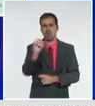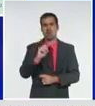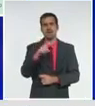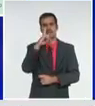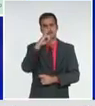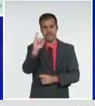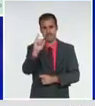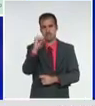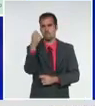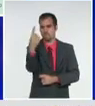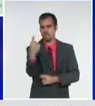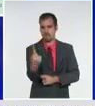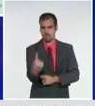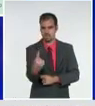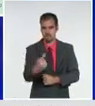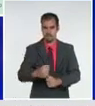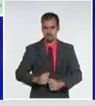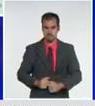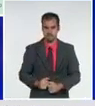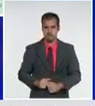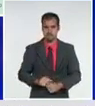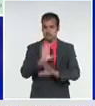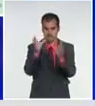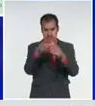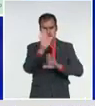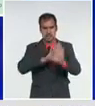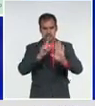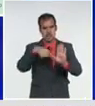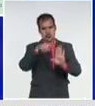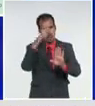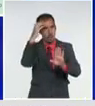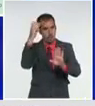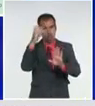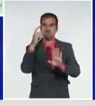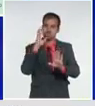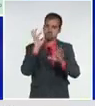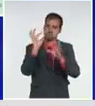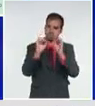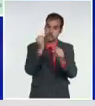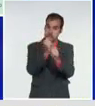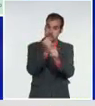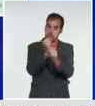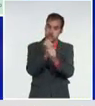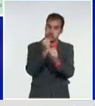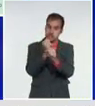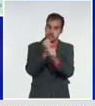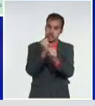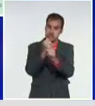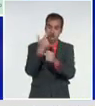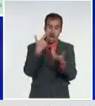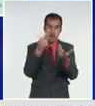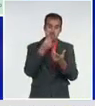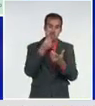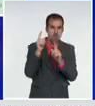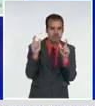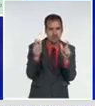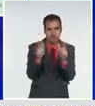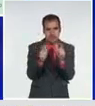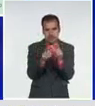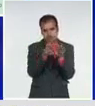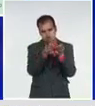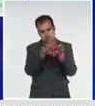Su consejo de defensa, sus organismos, sistemas de salud, trabajan, para que realmente, se mantenga el control,